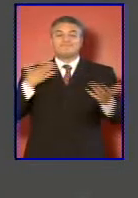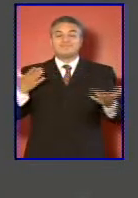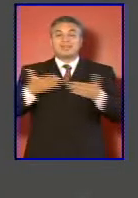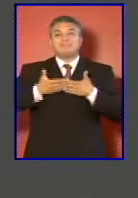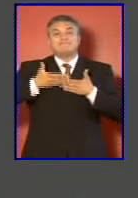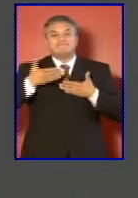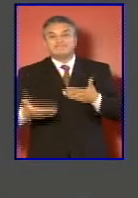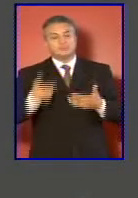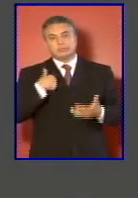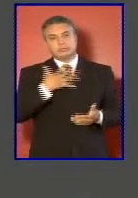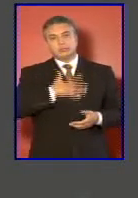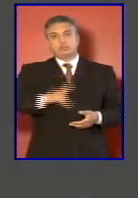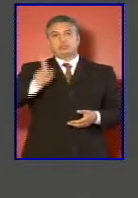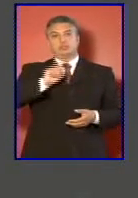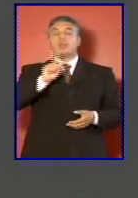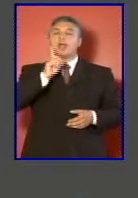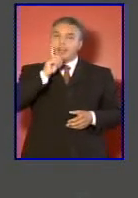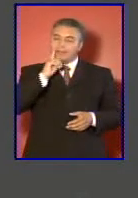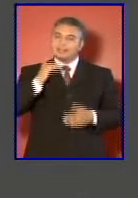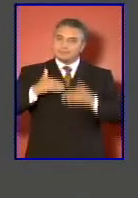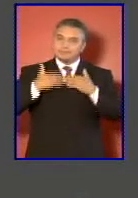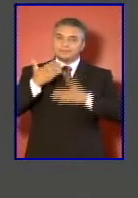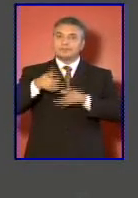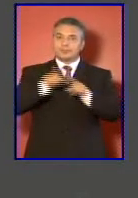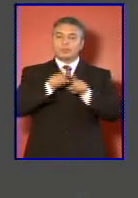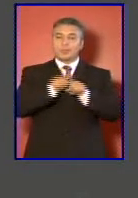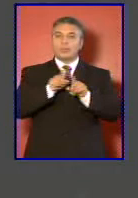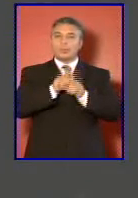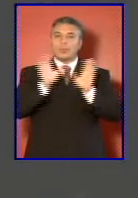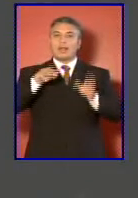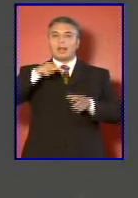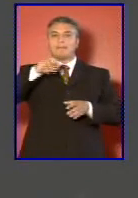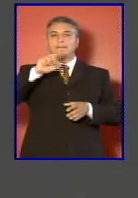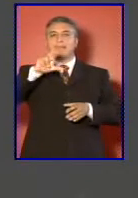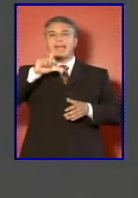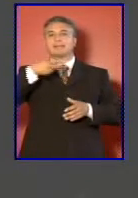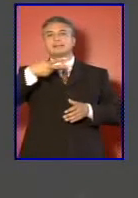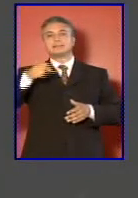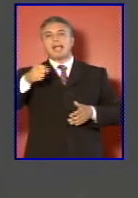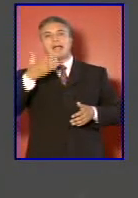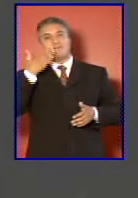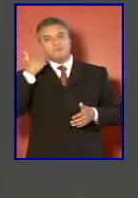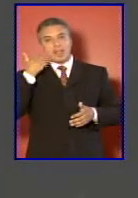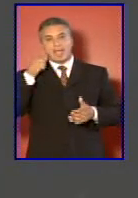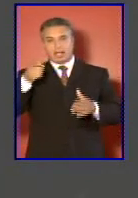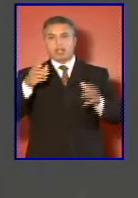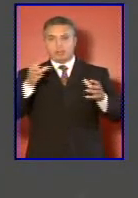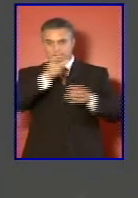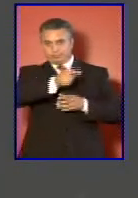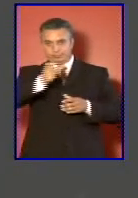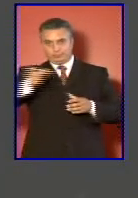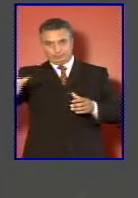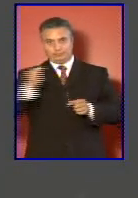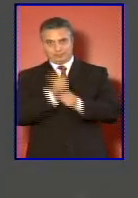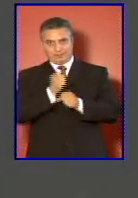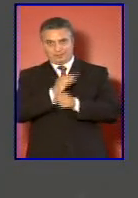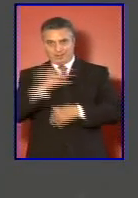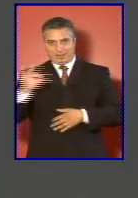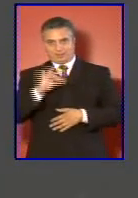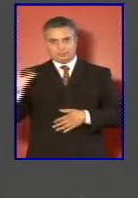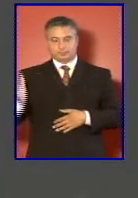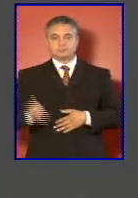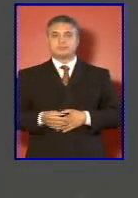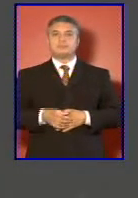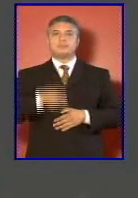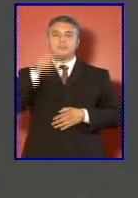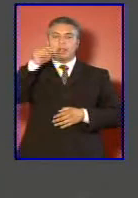para hacer una suerte de marcha blanca de esos equipos humanos también este año se ha producido